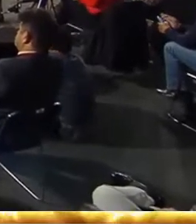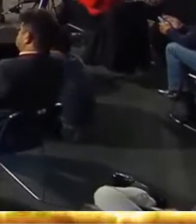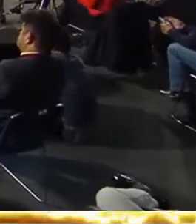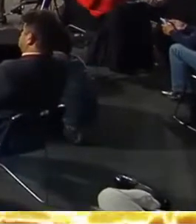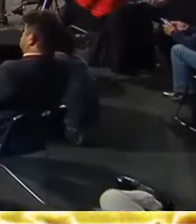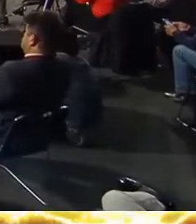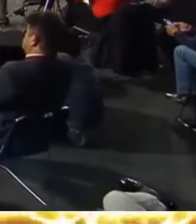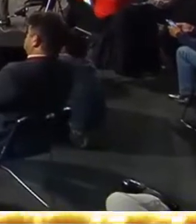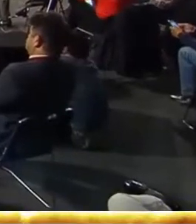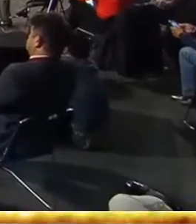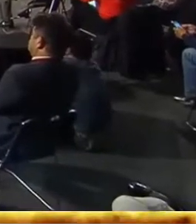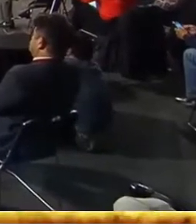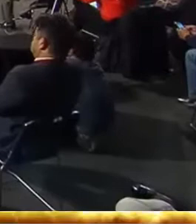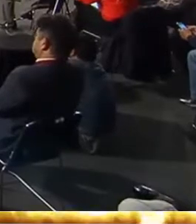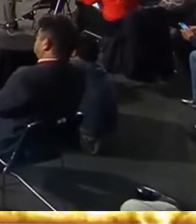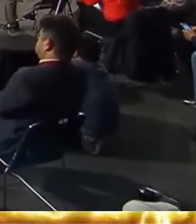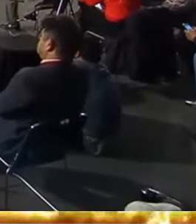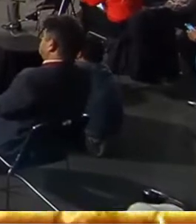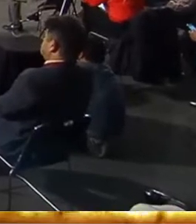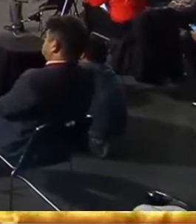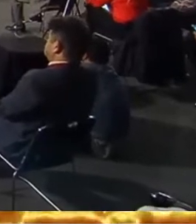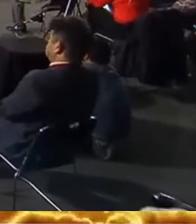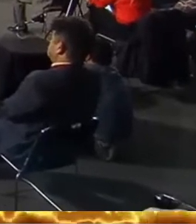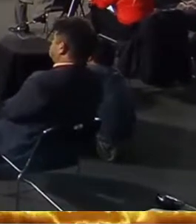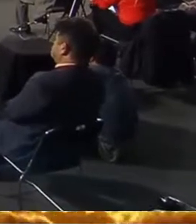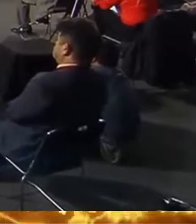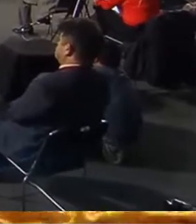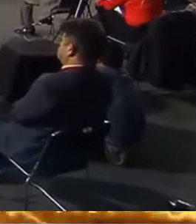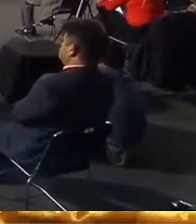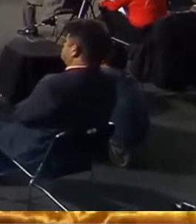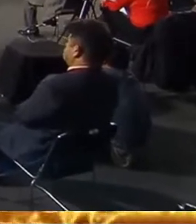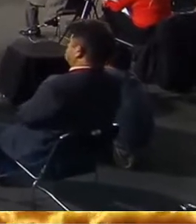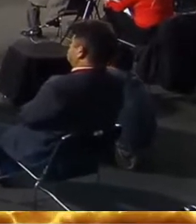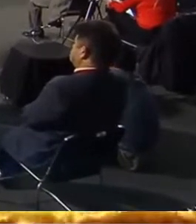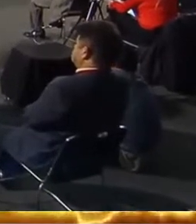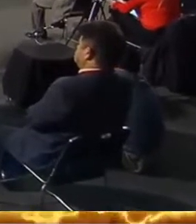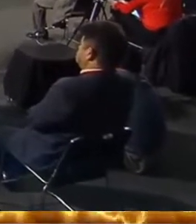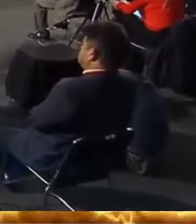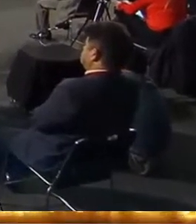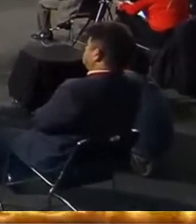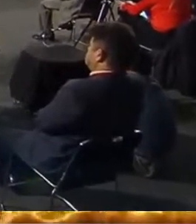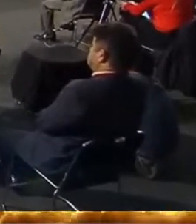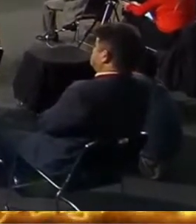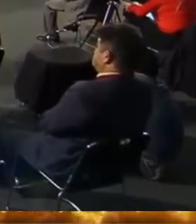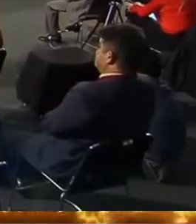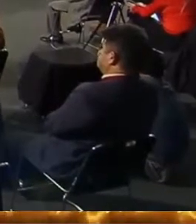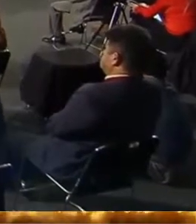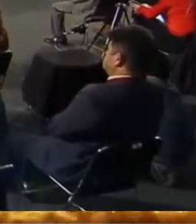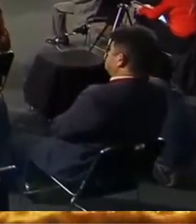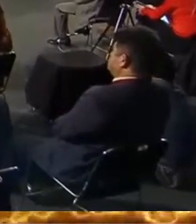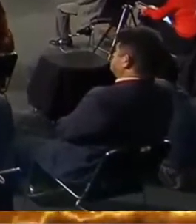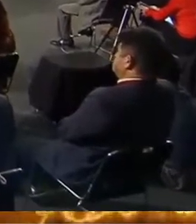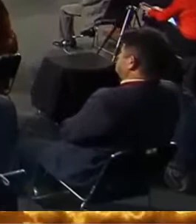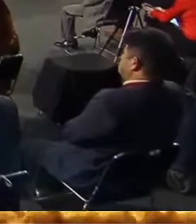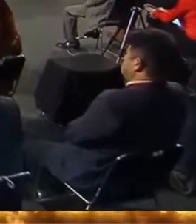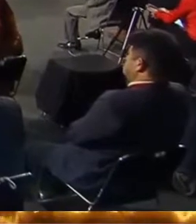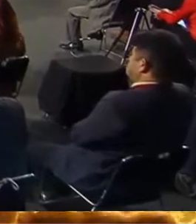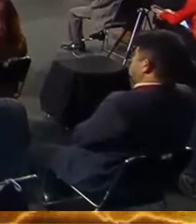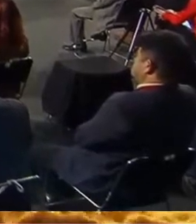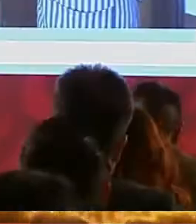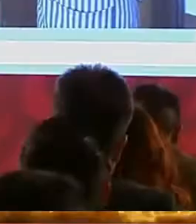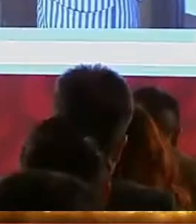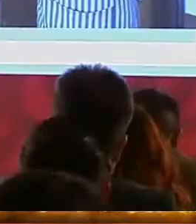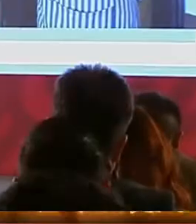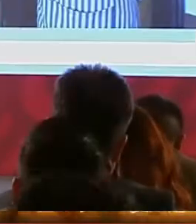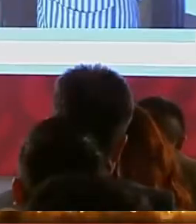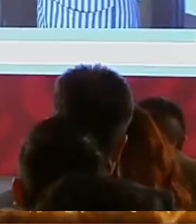hogar son personas que tienen derechos pero no habían tenido acceso a la seguridad social. La diferencia en este caso es que la cobertura,